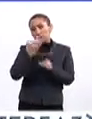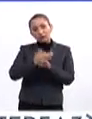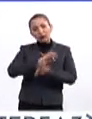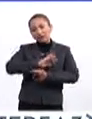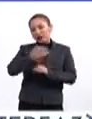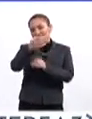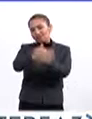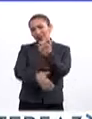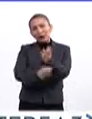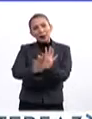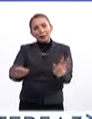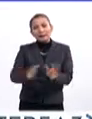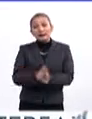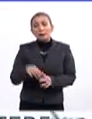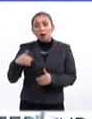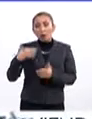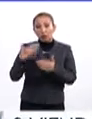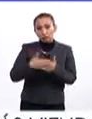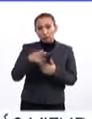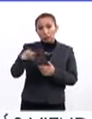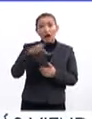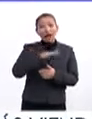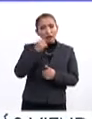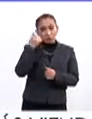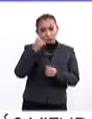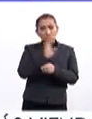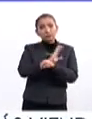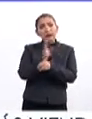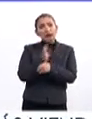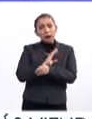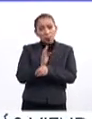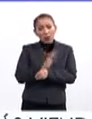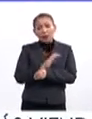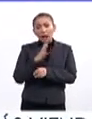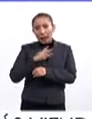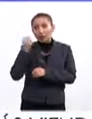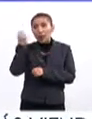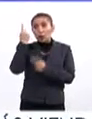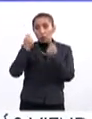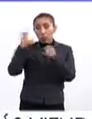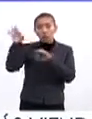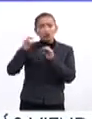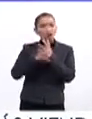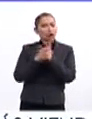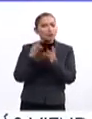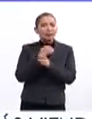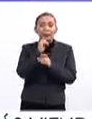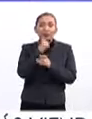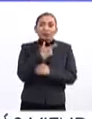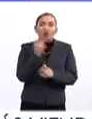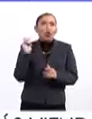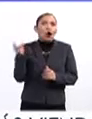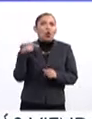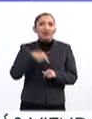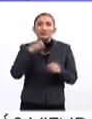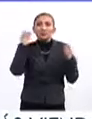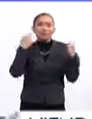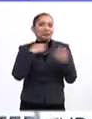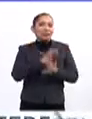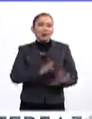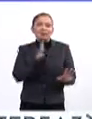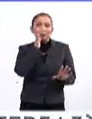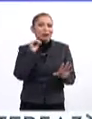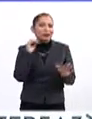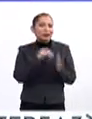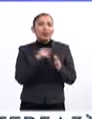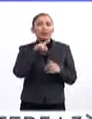pues ya estamos cerrando, este, también algunas proyecciones, hubo piezas que nos hubiera encantado también tener en la exposición, pero que ya no